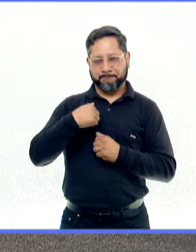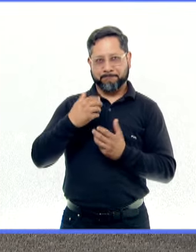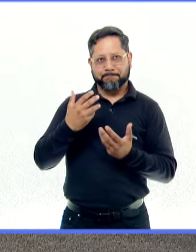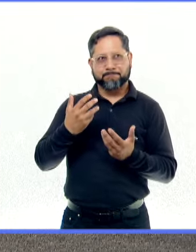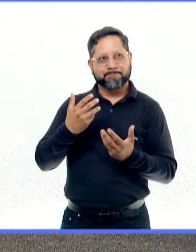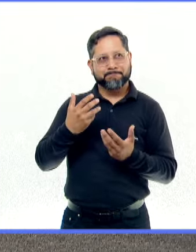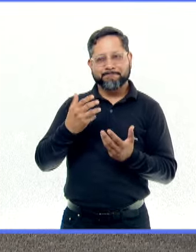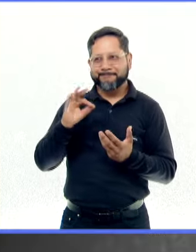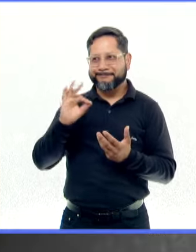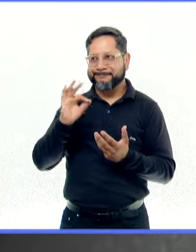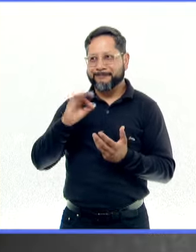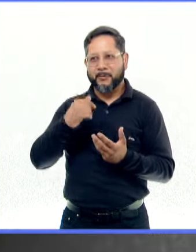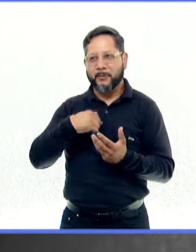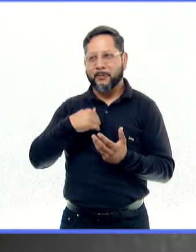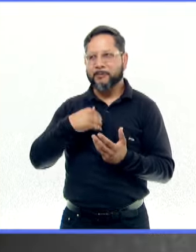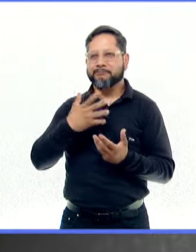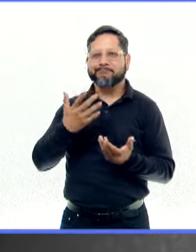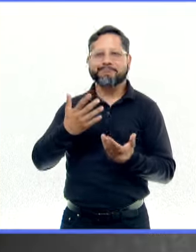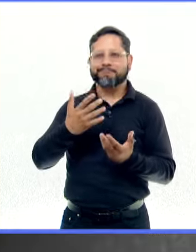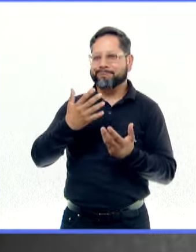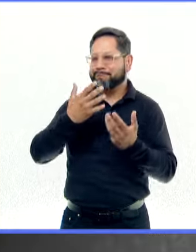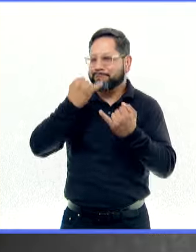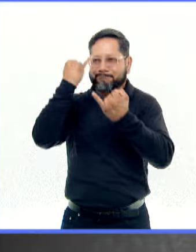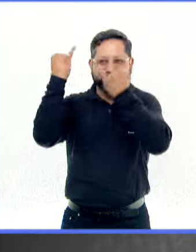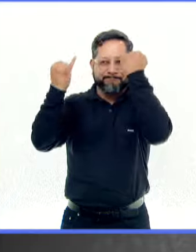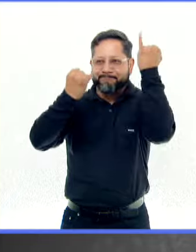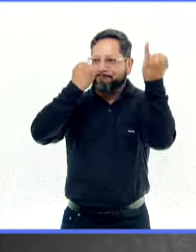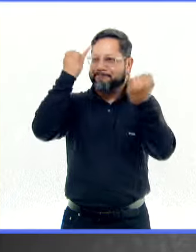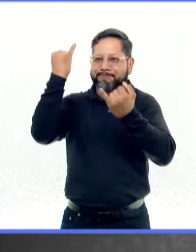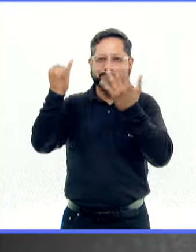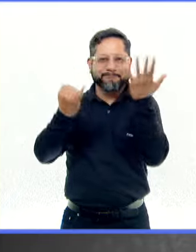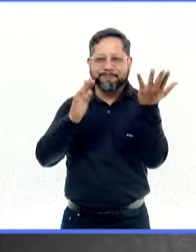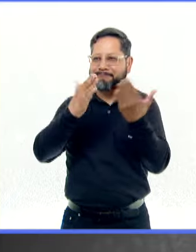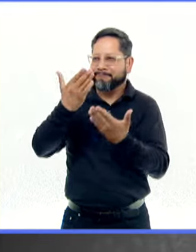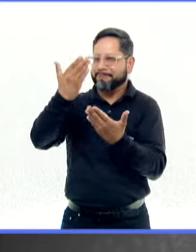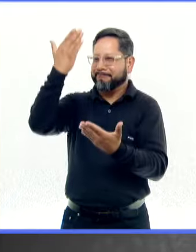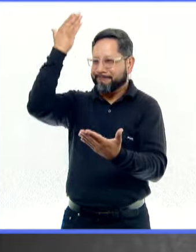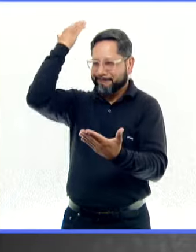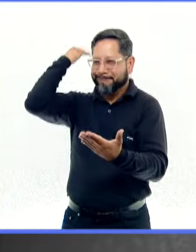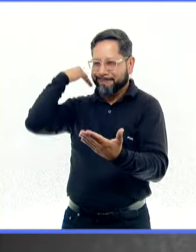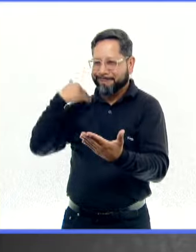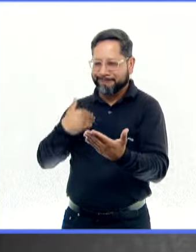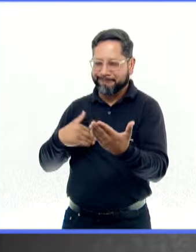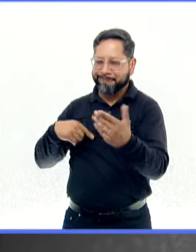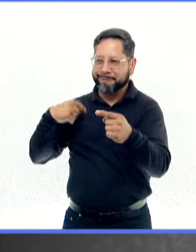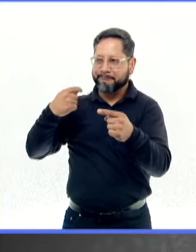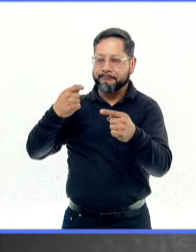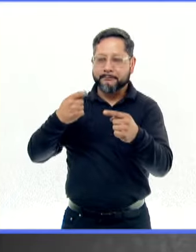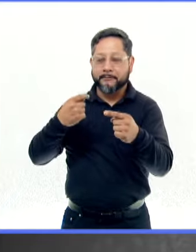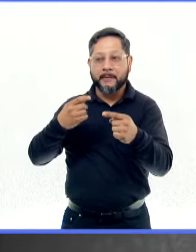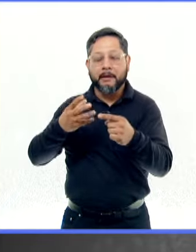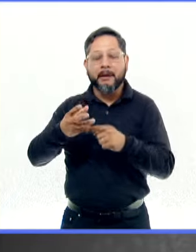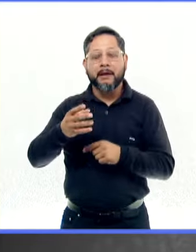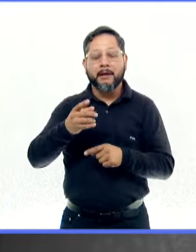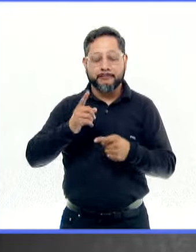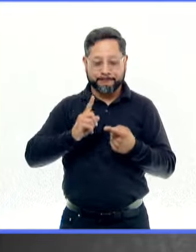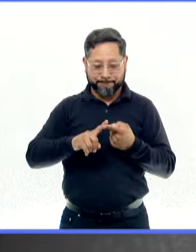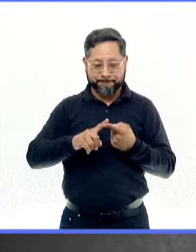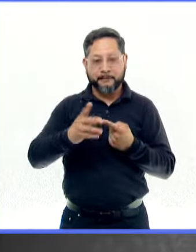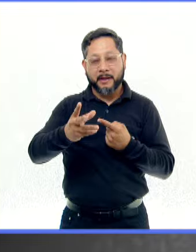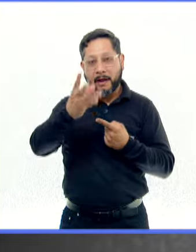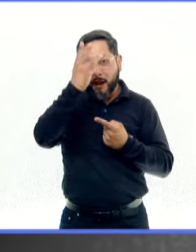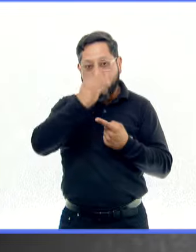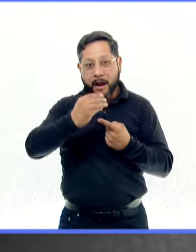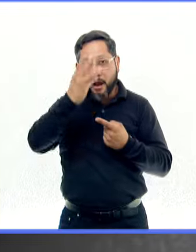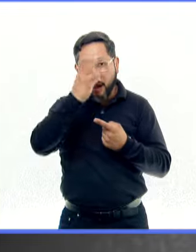una onda muy filosófica en el sentido, y hasta antropológica, pero creo que es informarnos, ¿no? Leer,